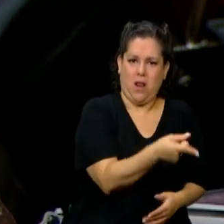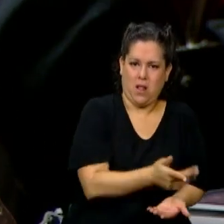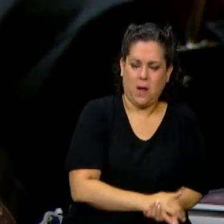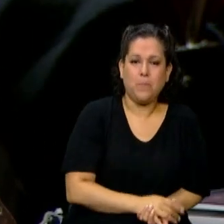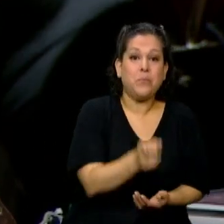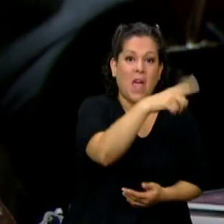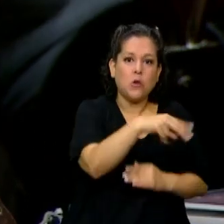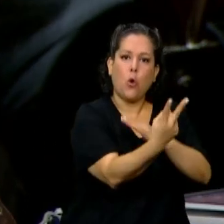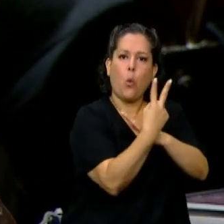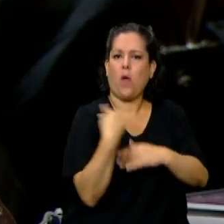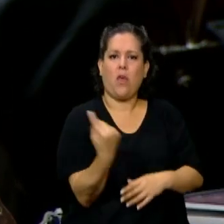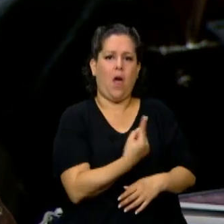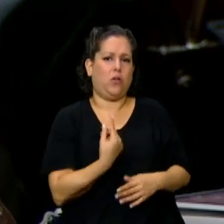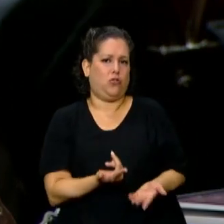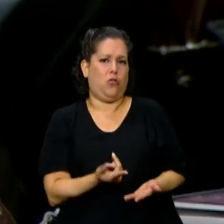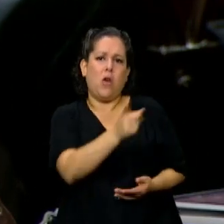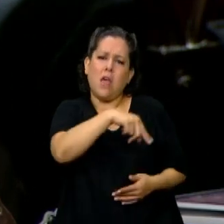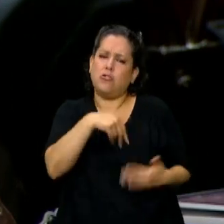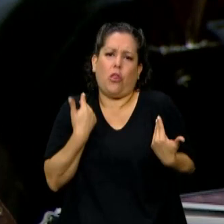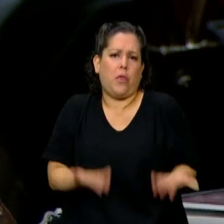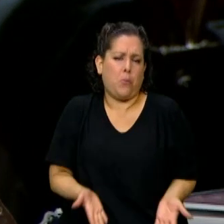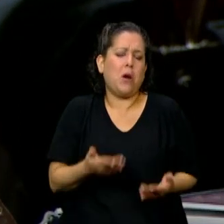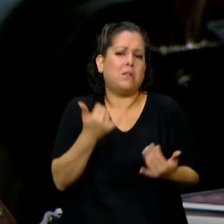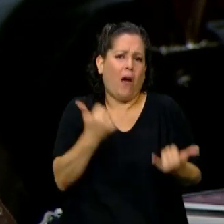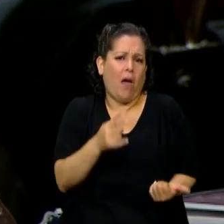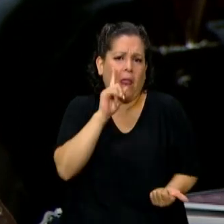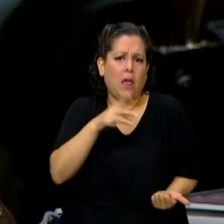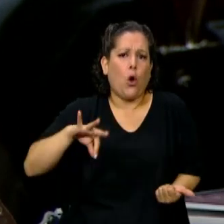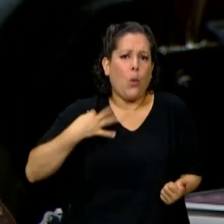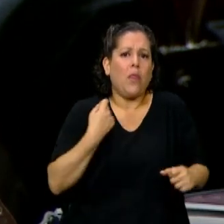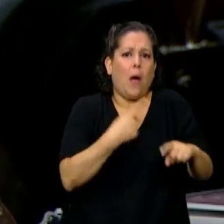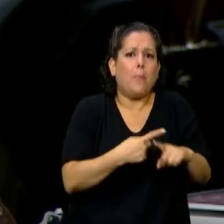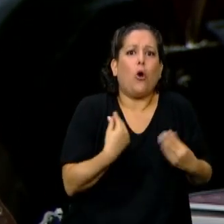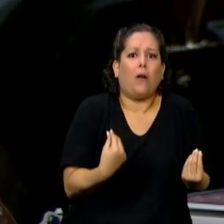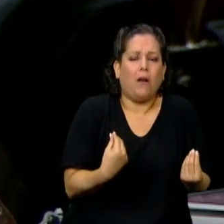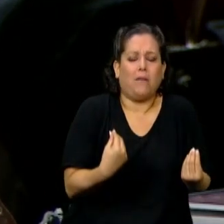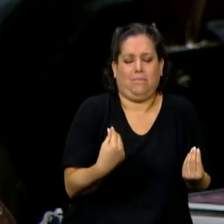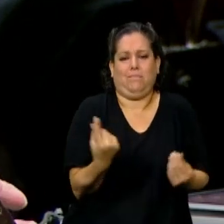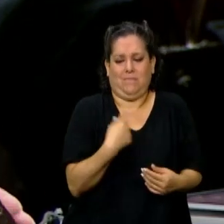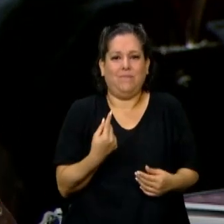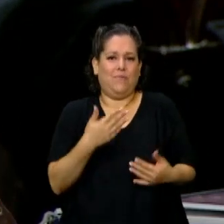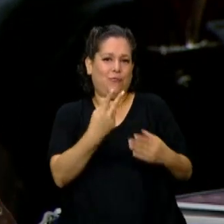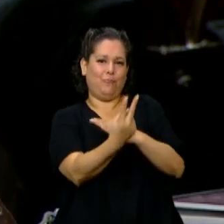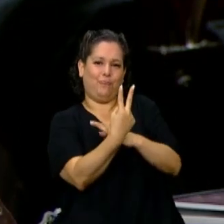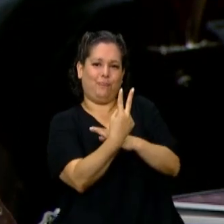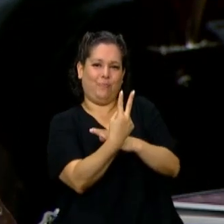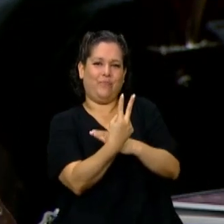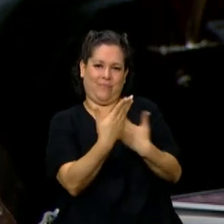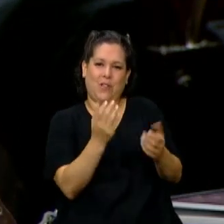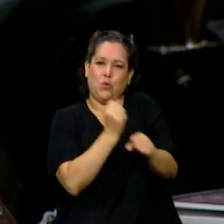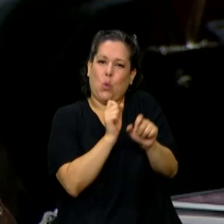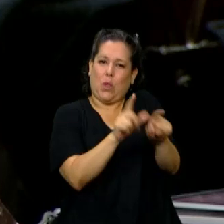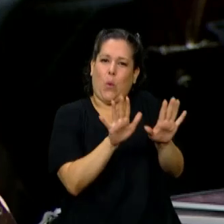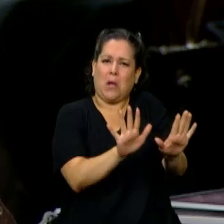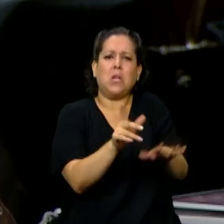nos cuidan a todos y están dispuestos a arriesgar su vida para realizar esa tarea. No